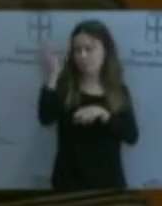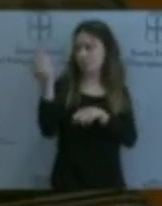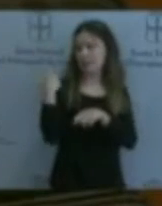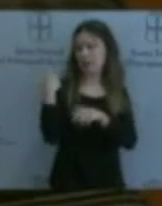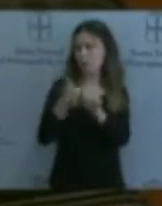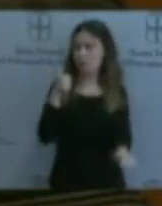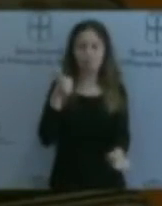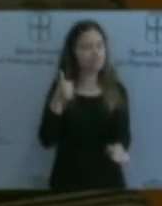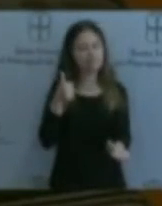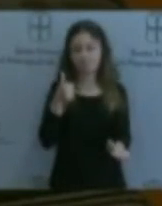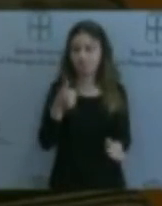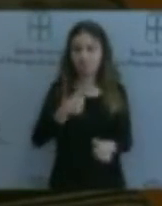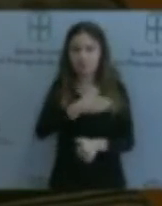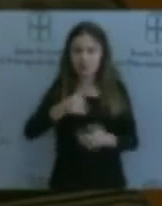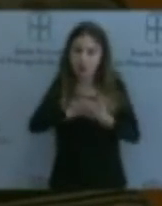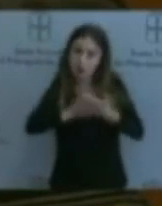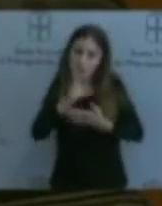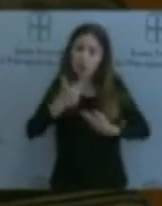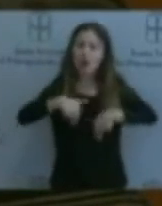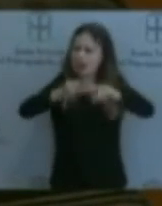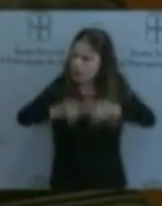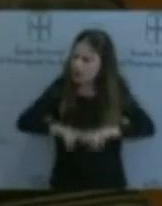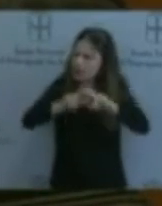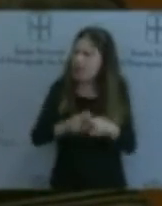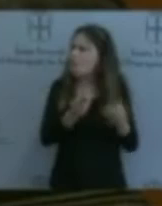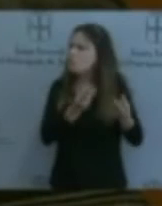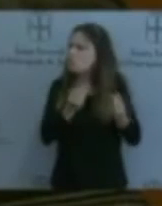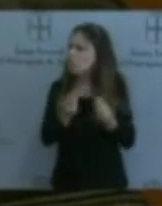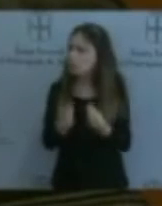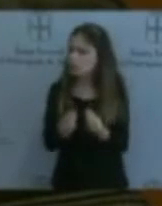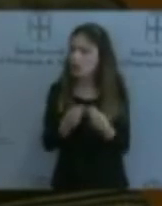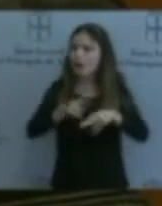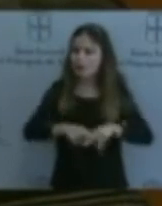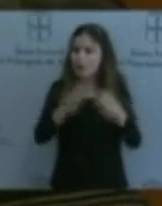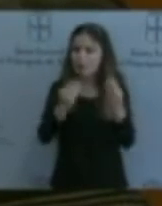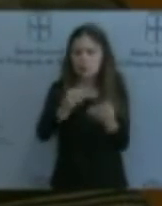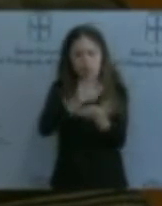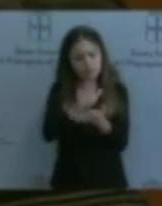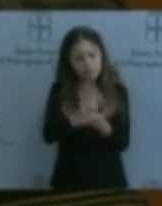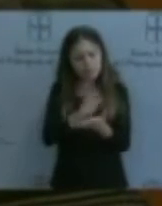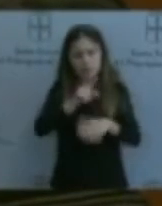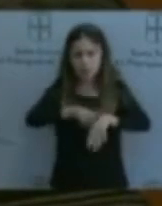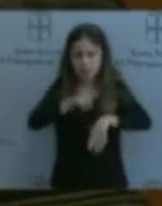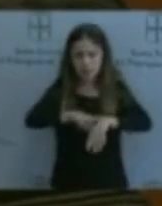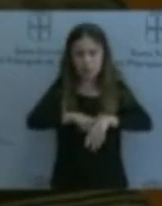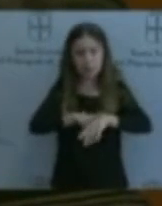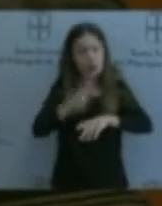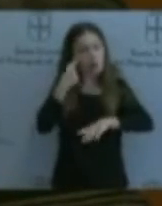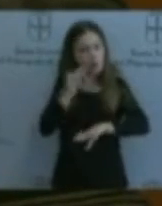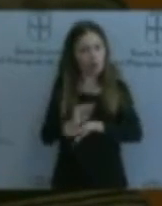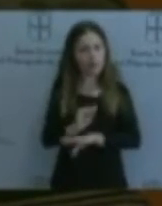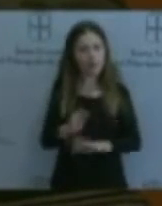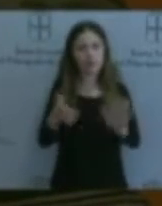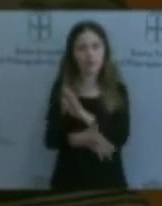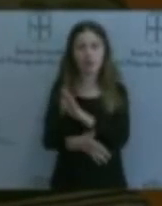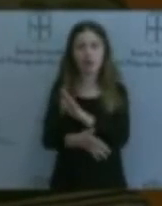revisar muy mucho, hay que revisar muy mucho y con mucha tranquilidad y mucho tiento no volvamos a trufar un consejo de administración de